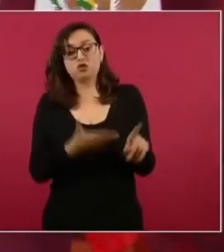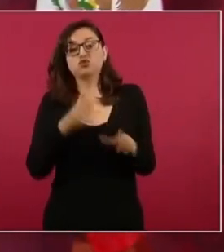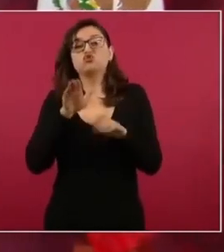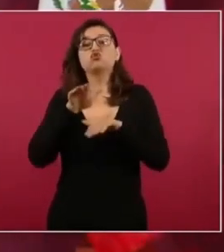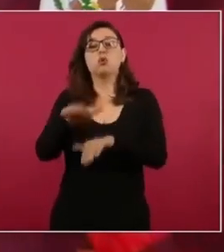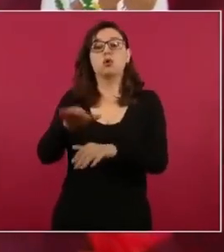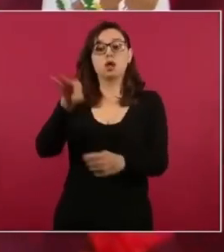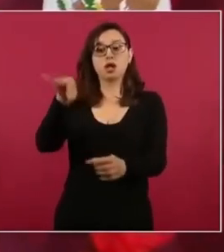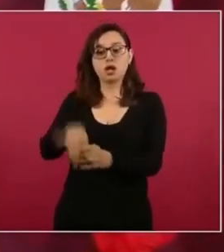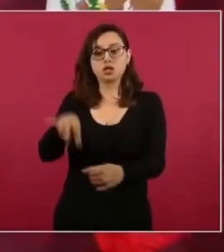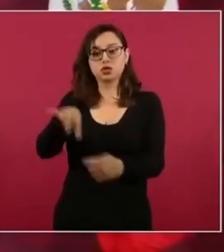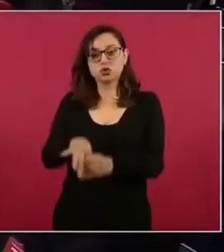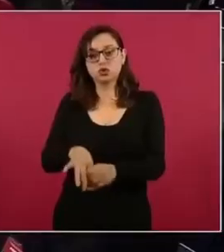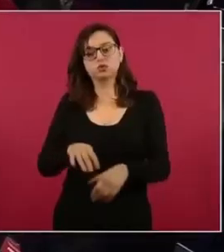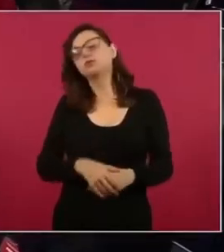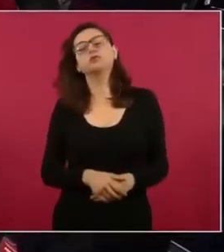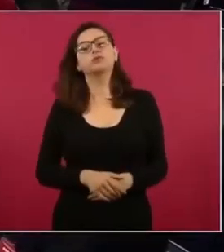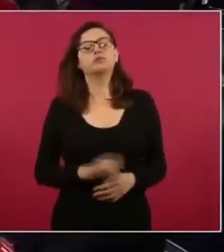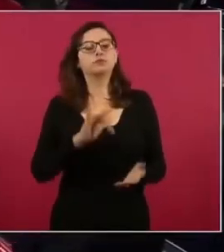gracias presidente